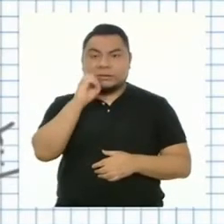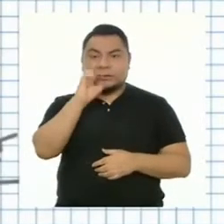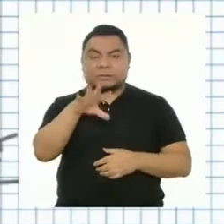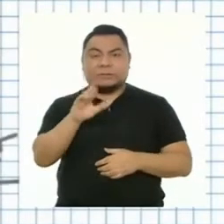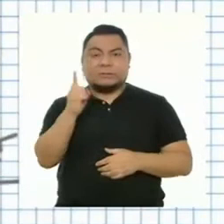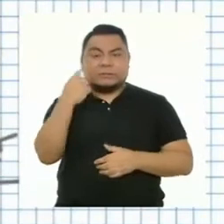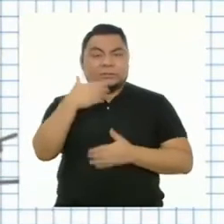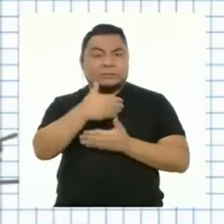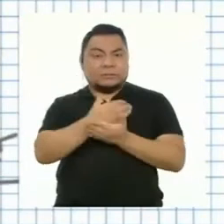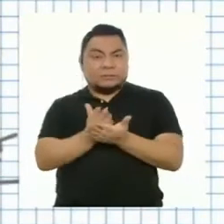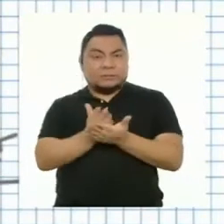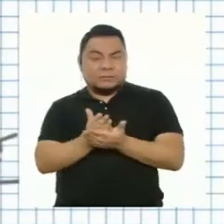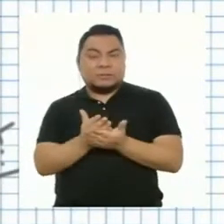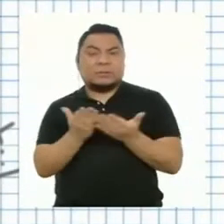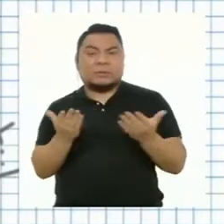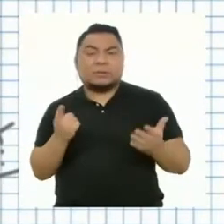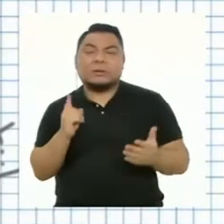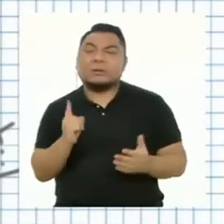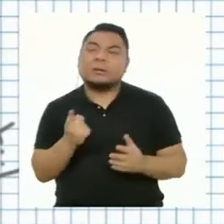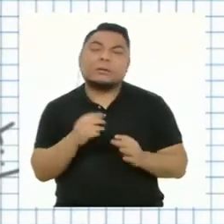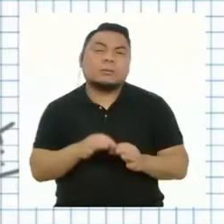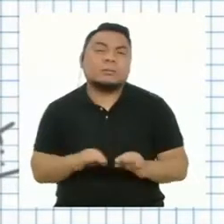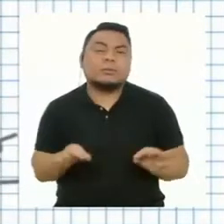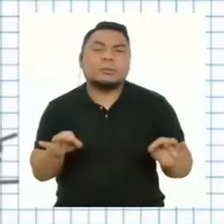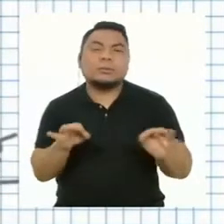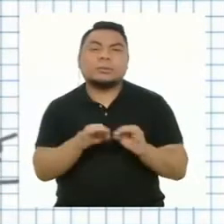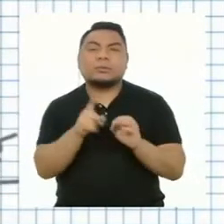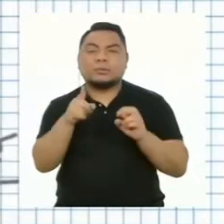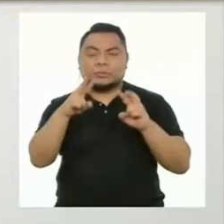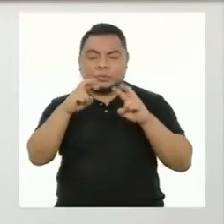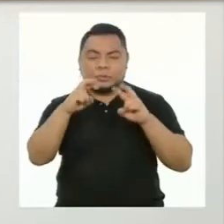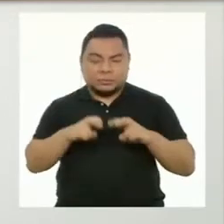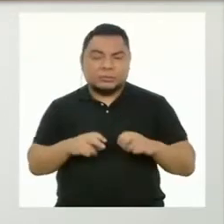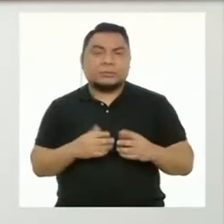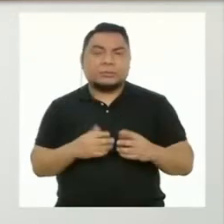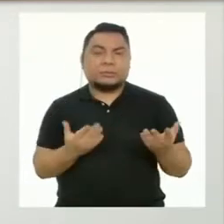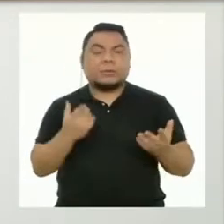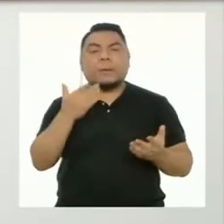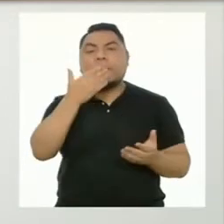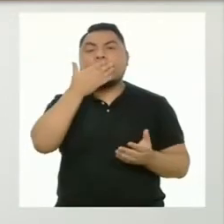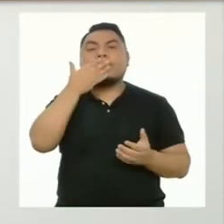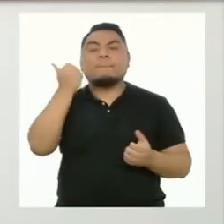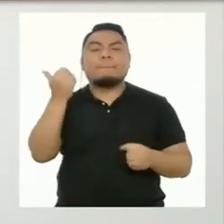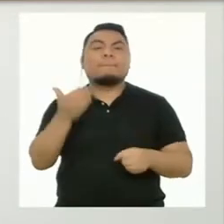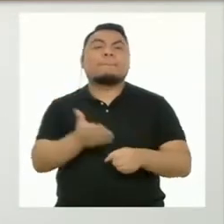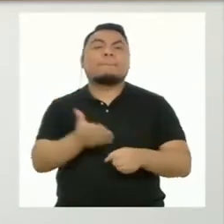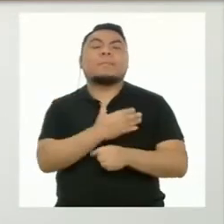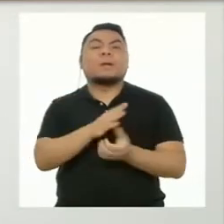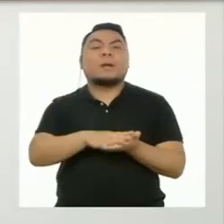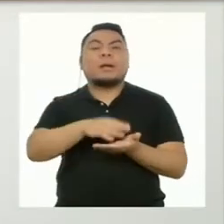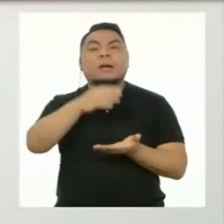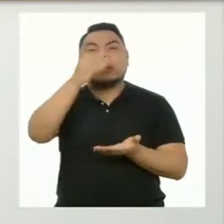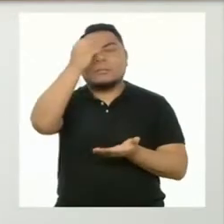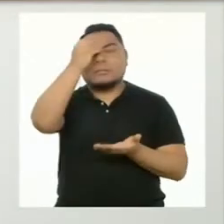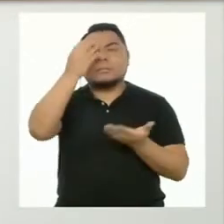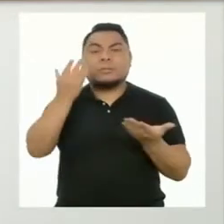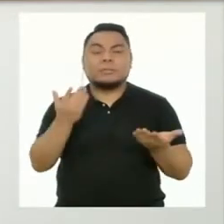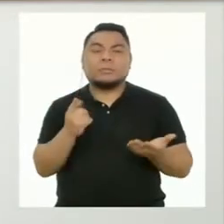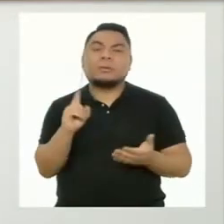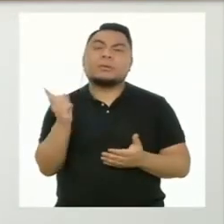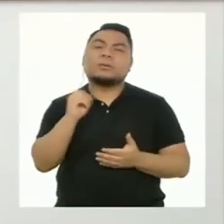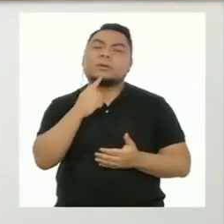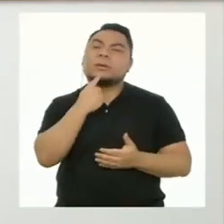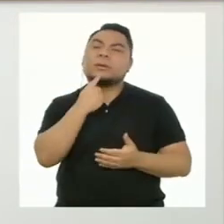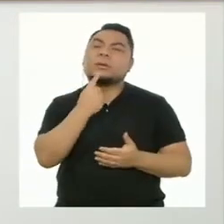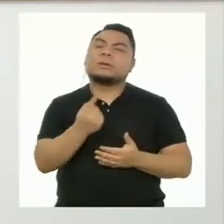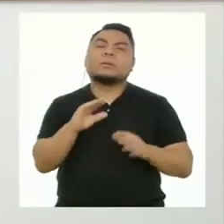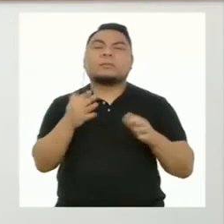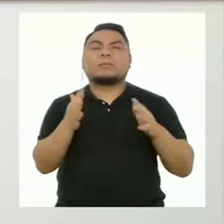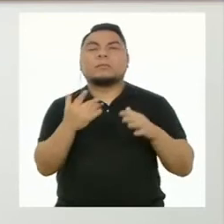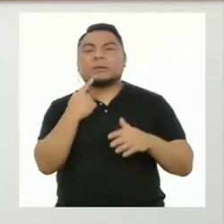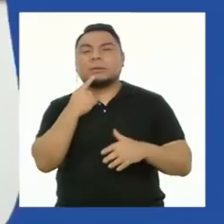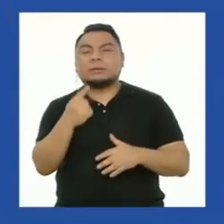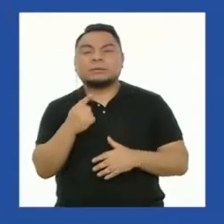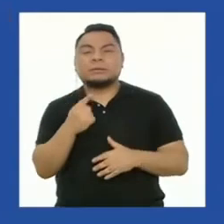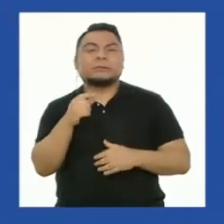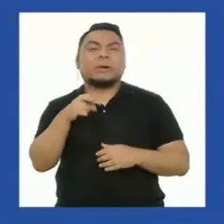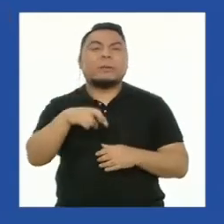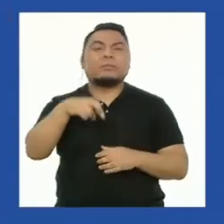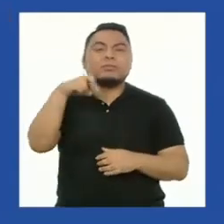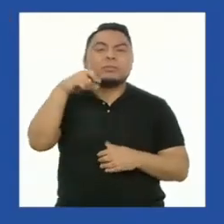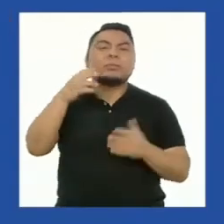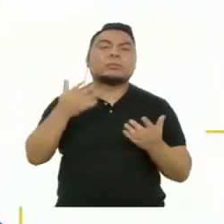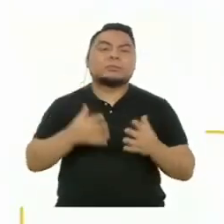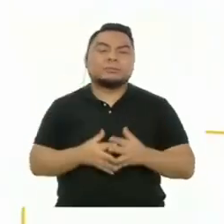dicho en la primera parte, lo importante es evaluarnos para mejorar nuestro aprendizaje y no obtener un promedio o